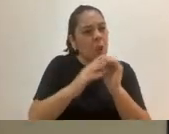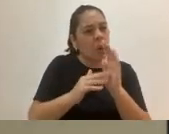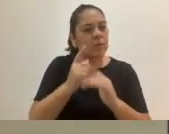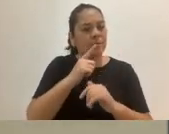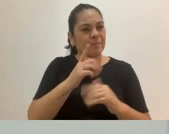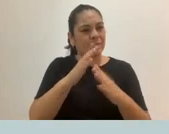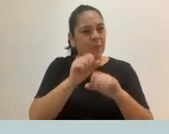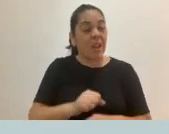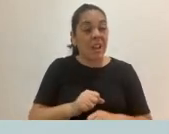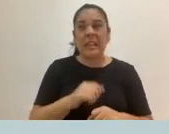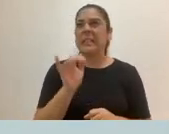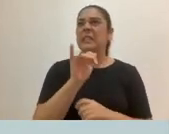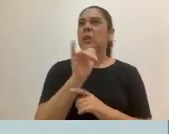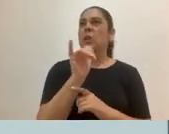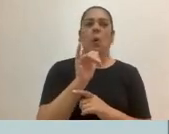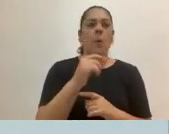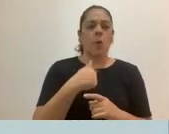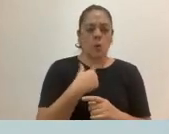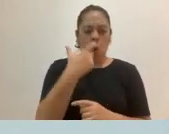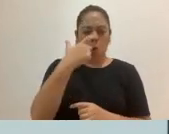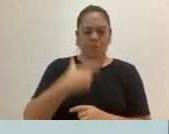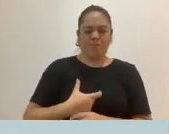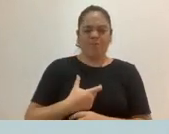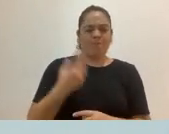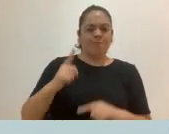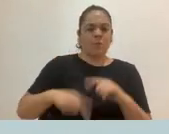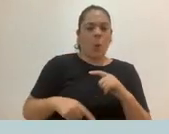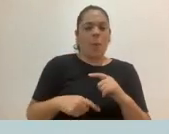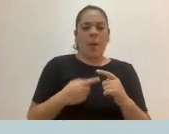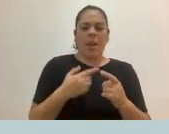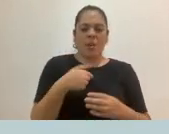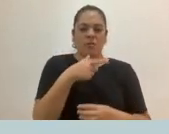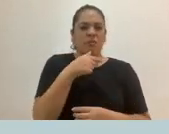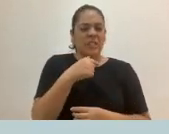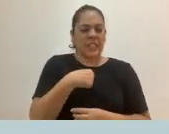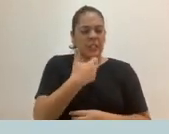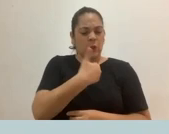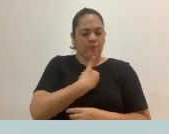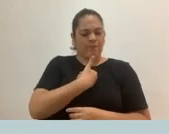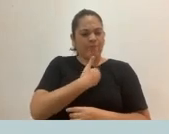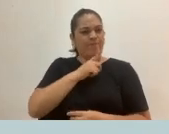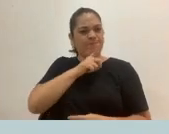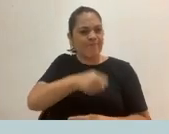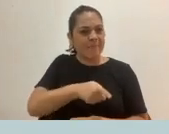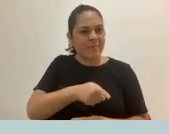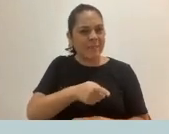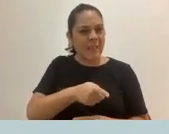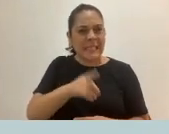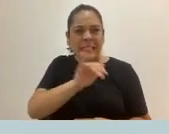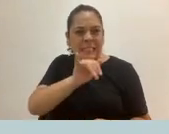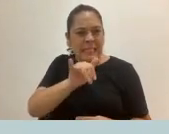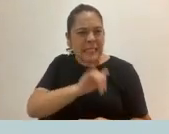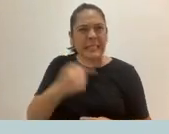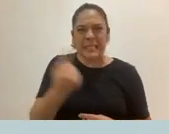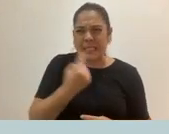Es como si no pudiese ser la persona que me gustaría ser. Es como si siempre estuviera